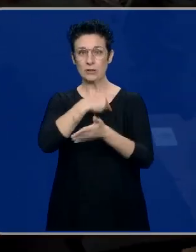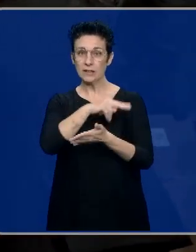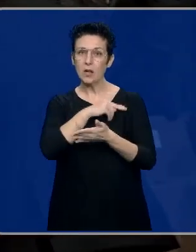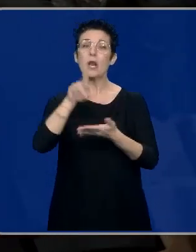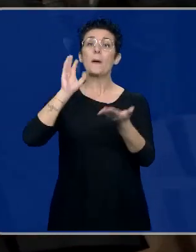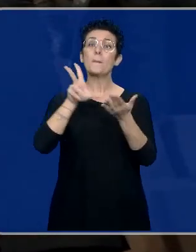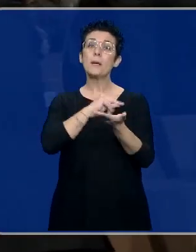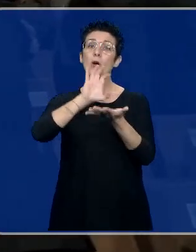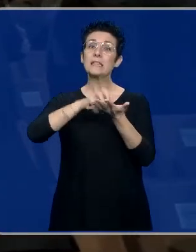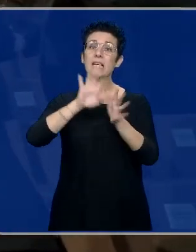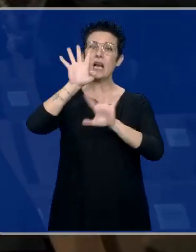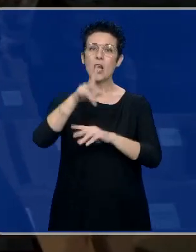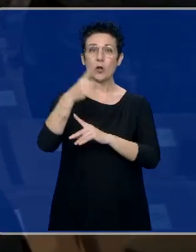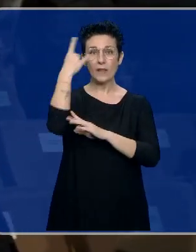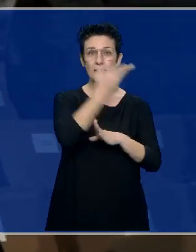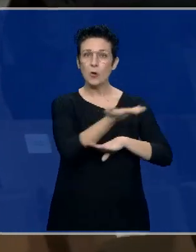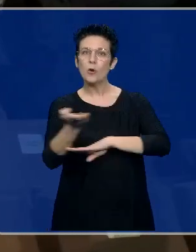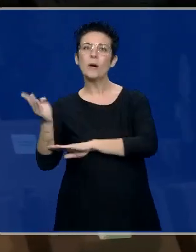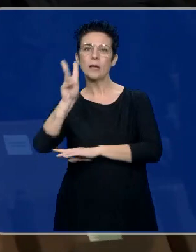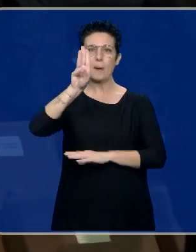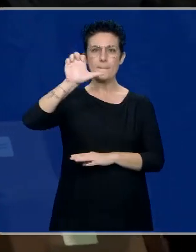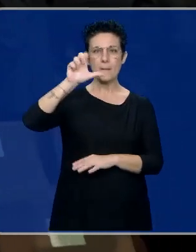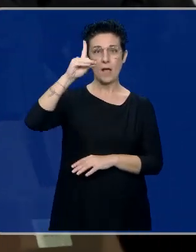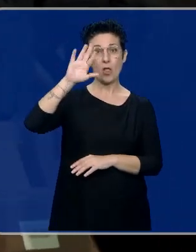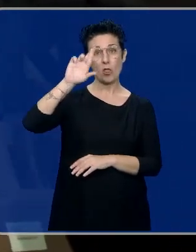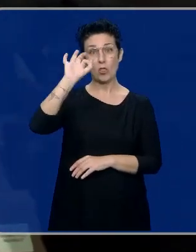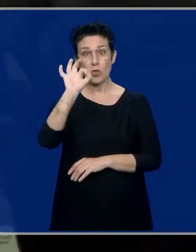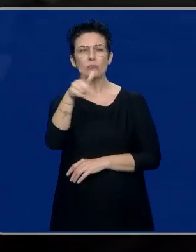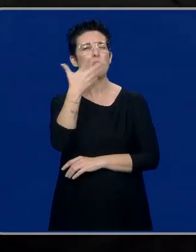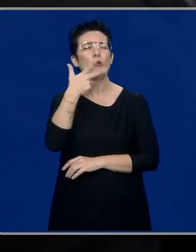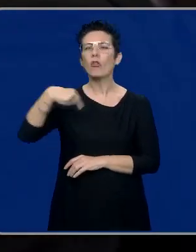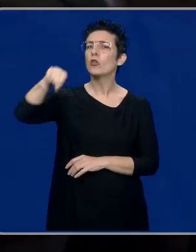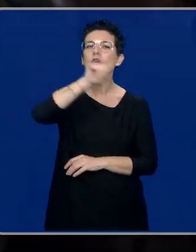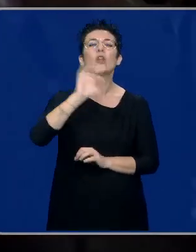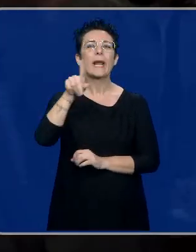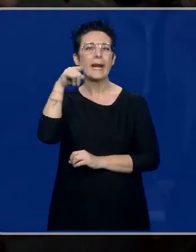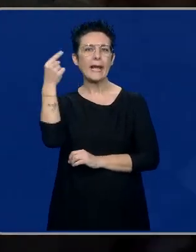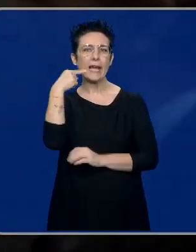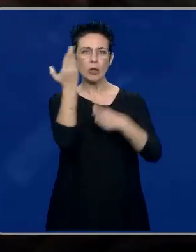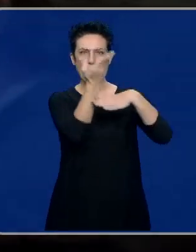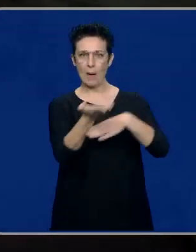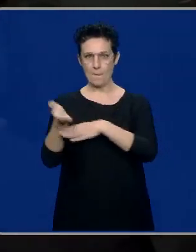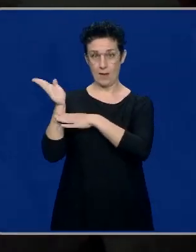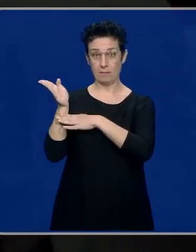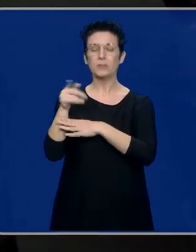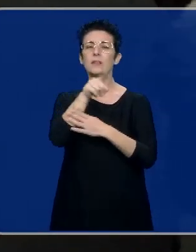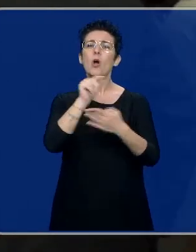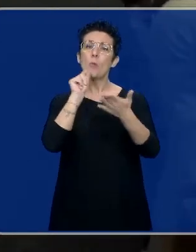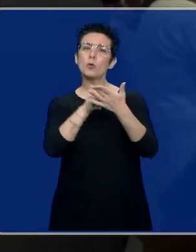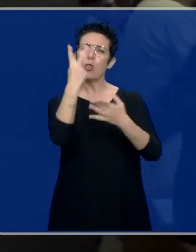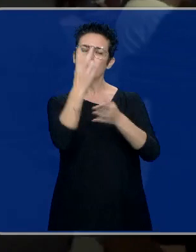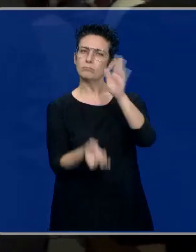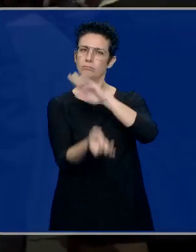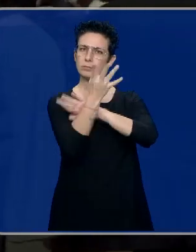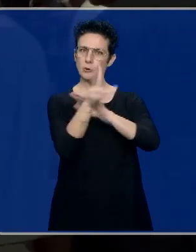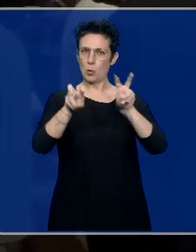el premio Castilla y León de Tauromaquia es para Pedro Gutiérrez Moya, más conocido por todos como el Niño de la Capea. Dos puntualizaciones, dos novedades